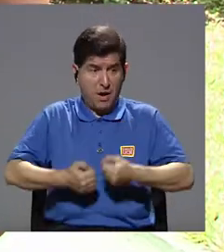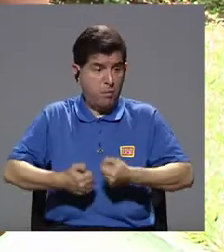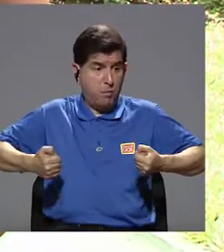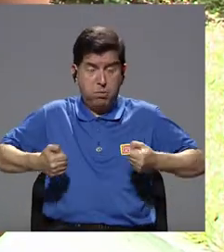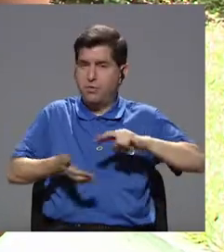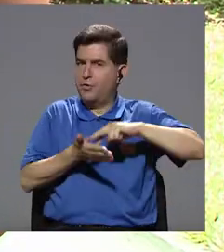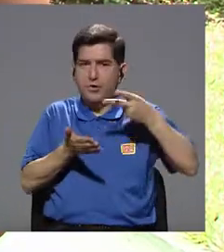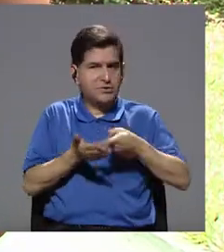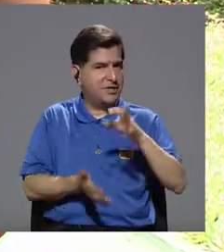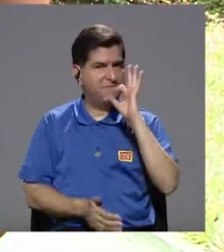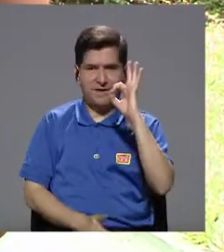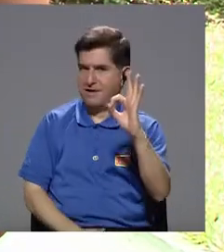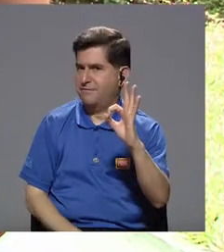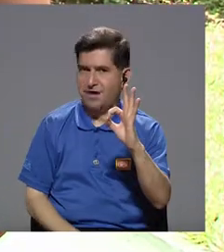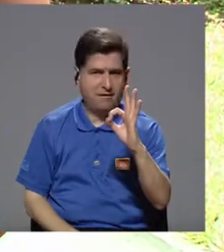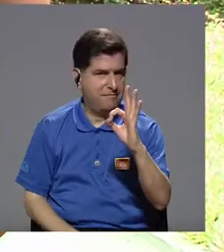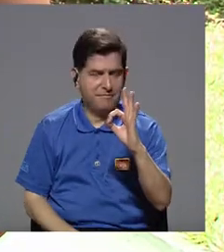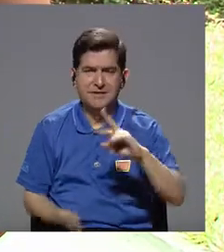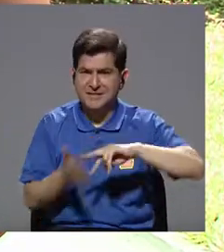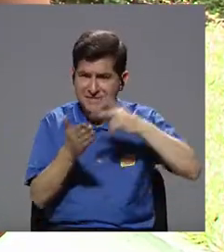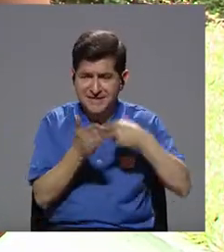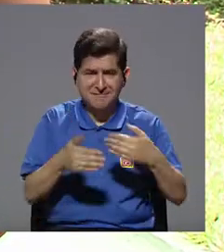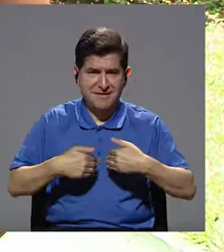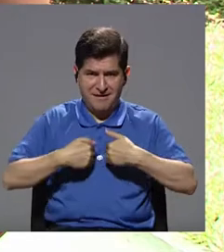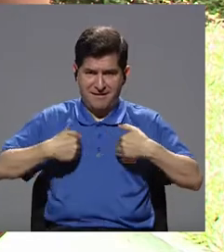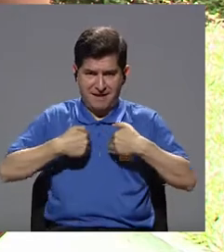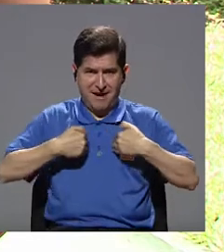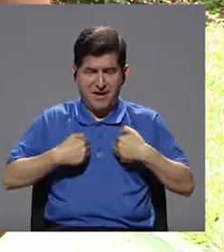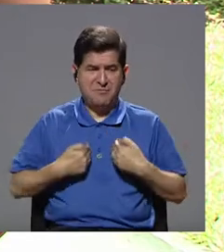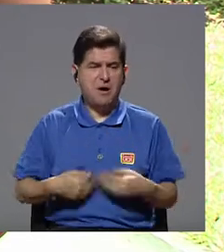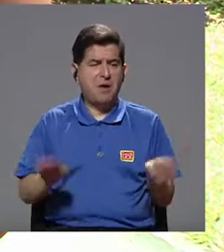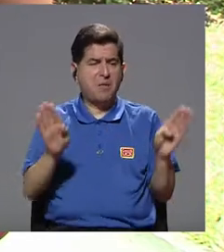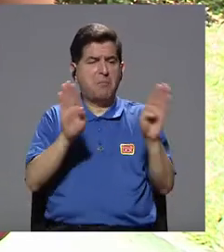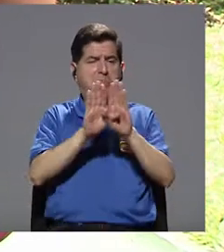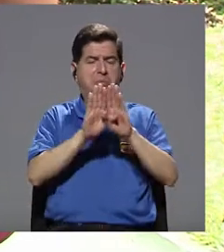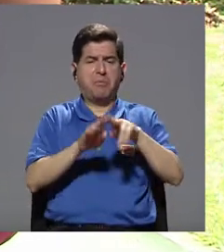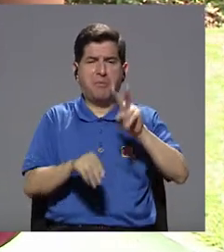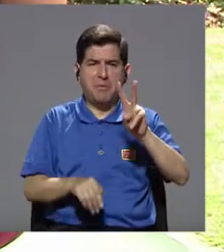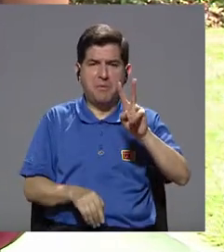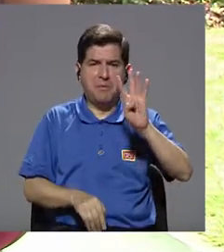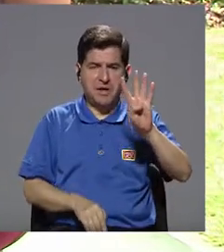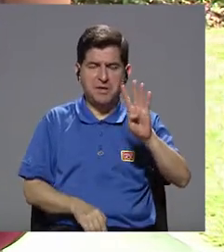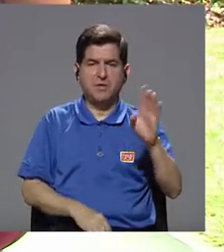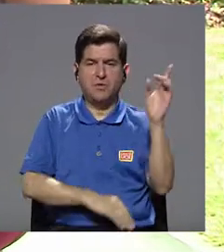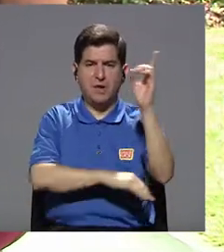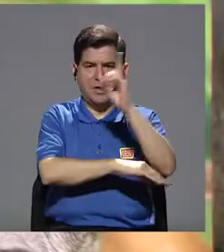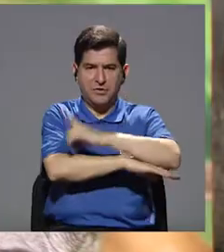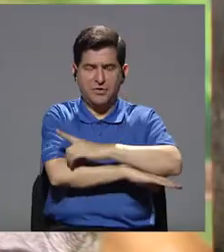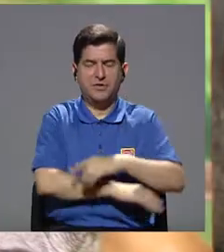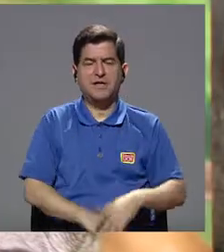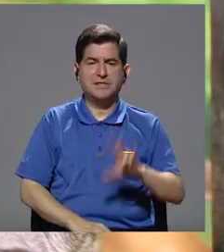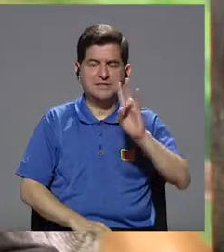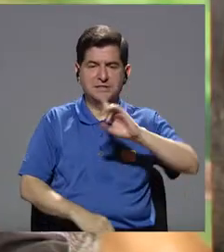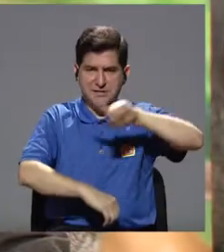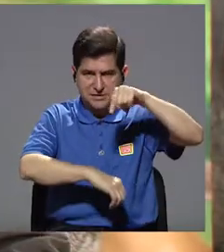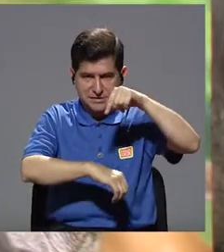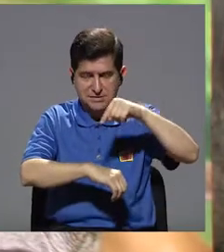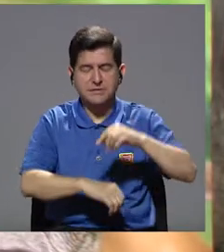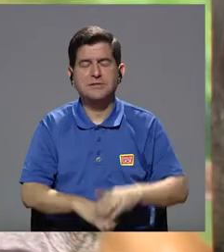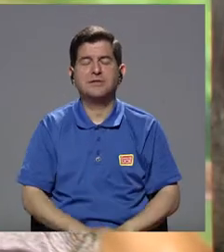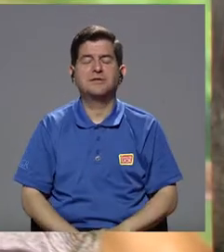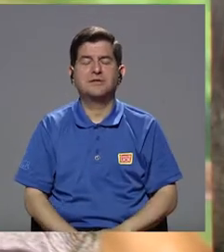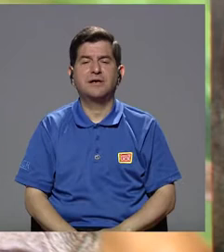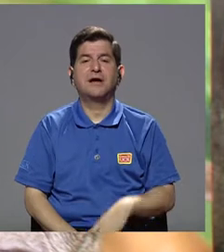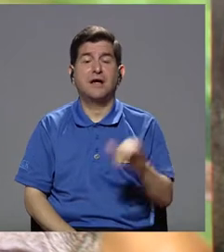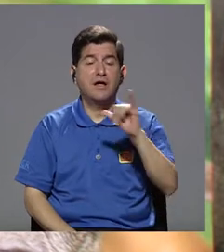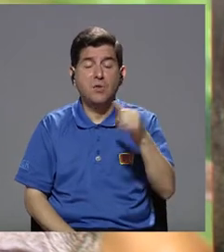esté obeso no significa que esté en buen estado. Eso significa que el animal está encerrado 24-7, que no tiene ejercicio, que no sale a estirarse, que